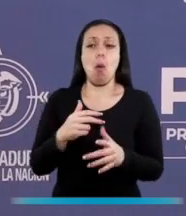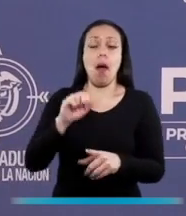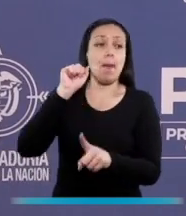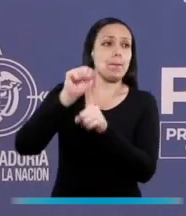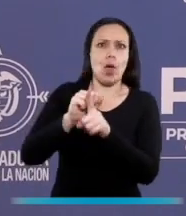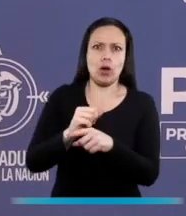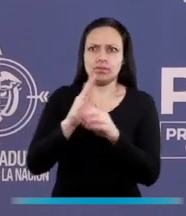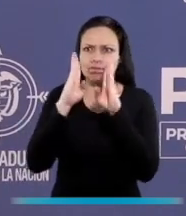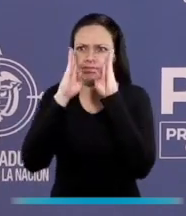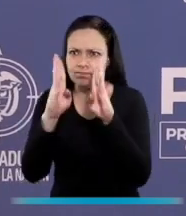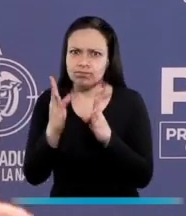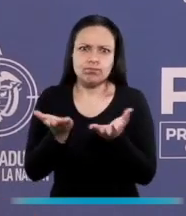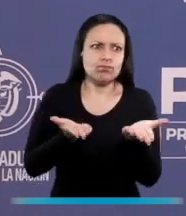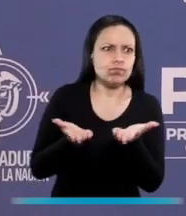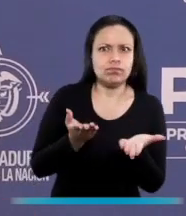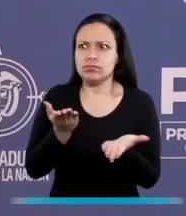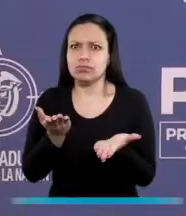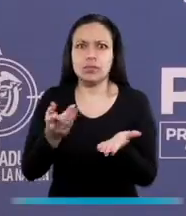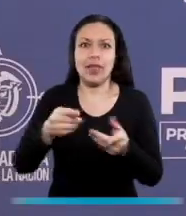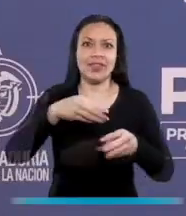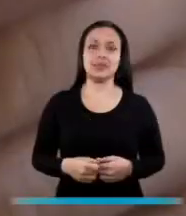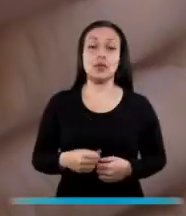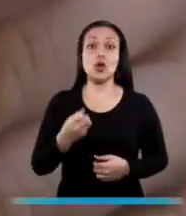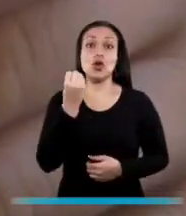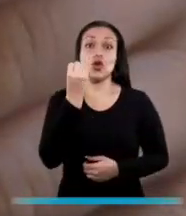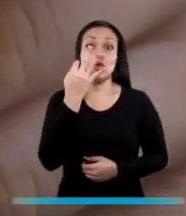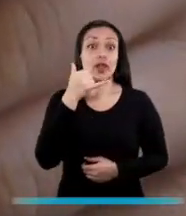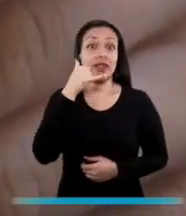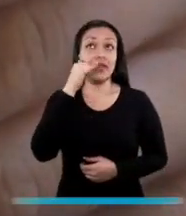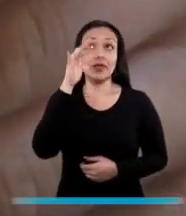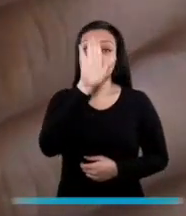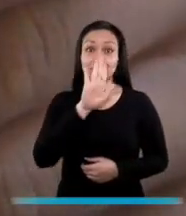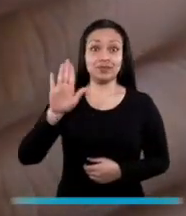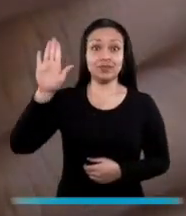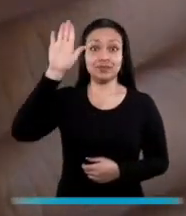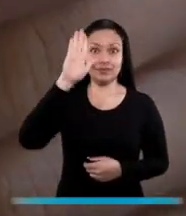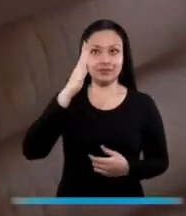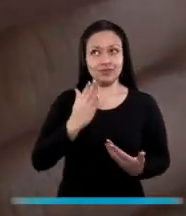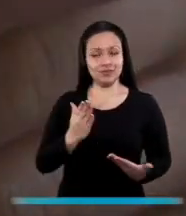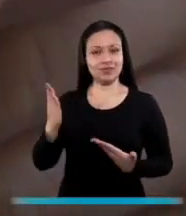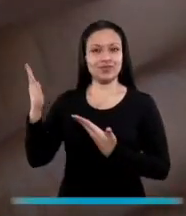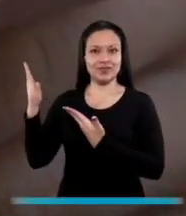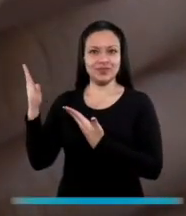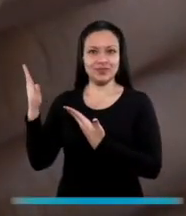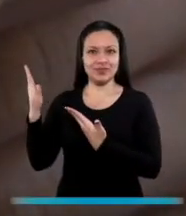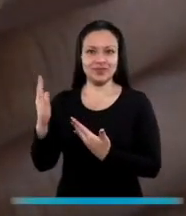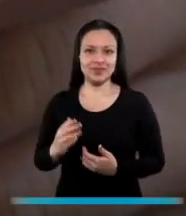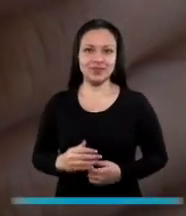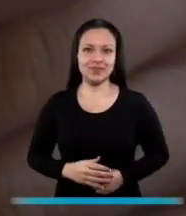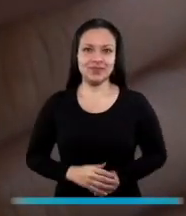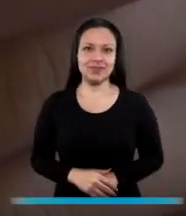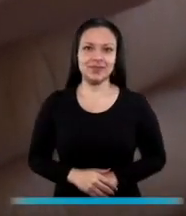presencia, nuestros oídos, nuestros ojos en los territorios. Contáctenos a nuestra línea telefónica nacional